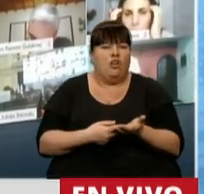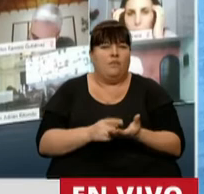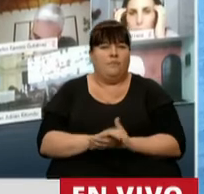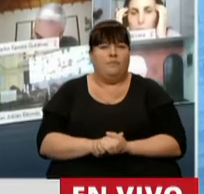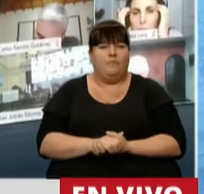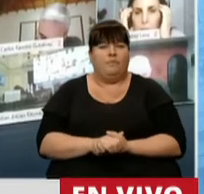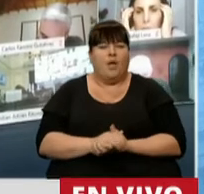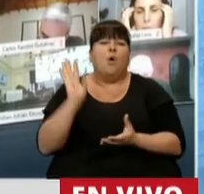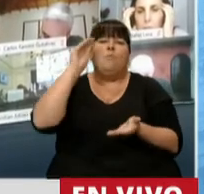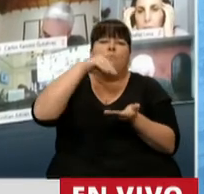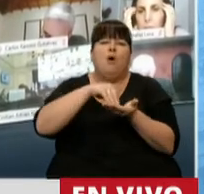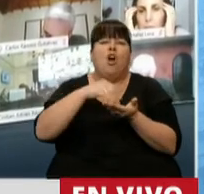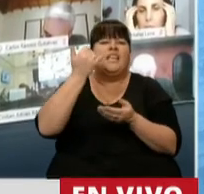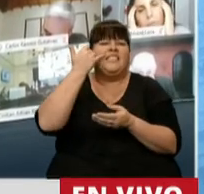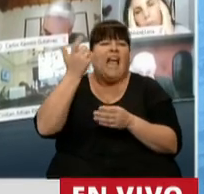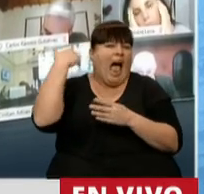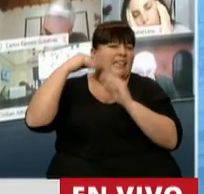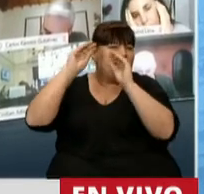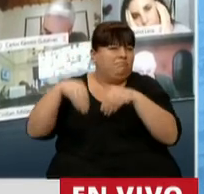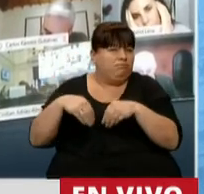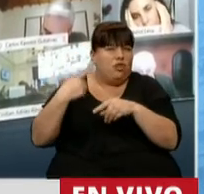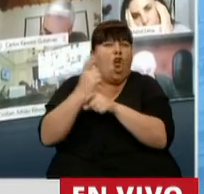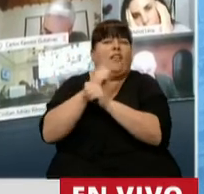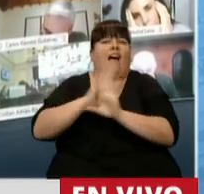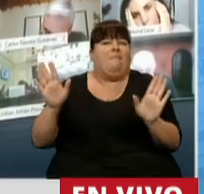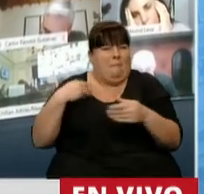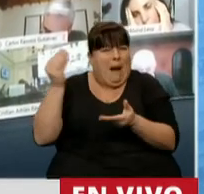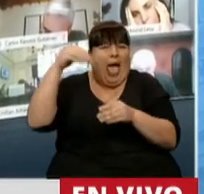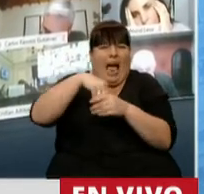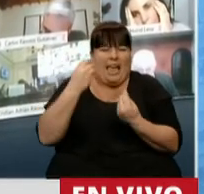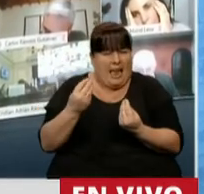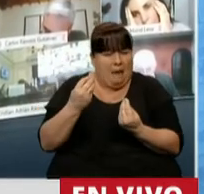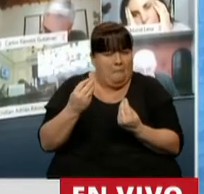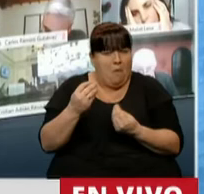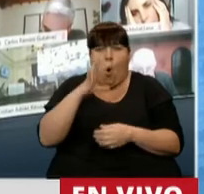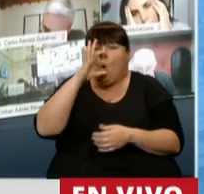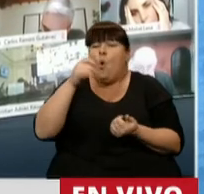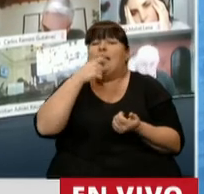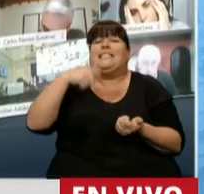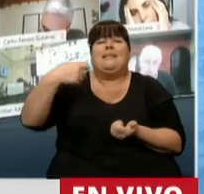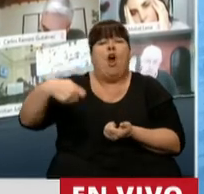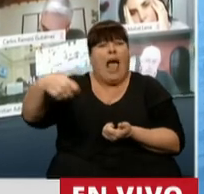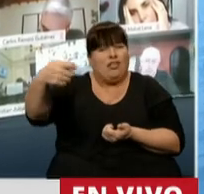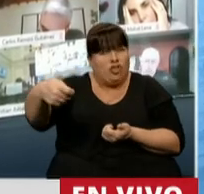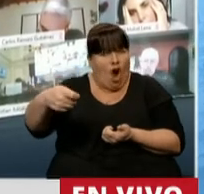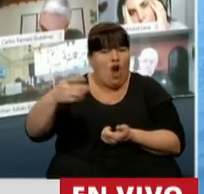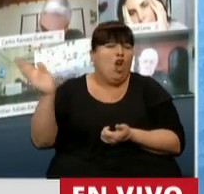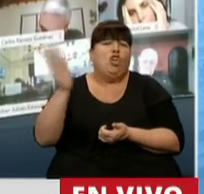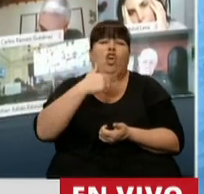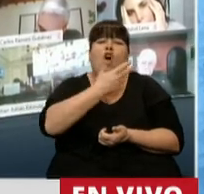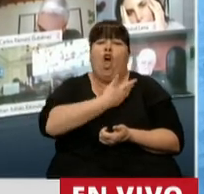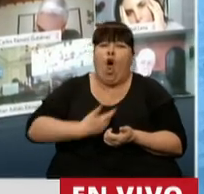incluir a los quebrados sin continuidad. Nunca las moratorias que todos los